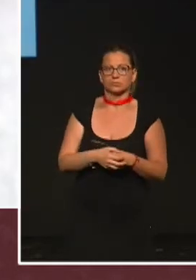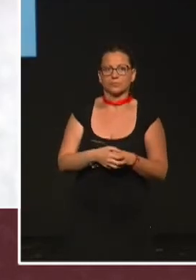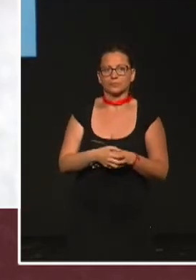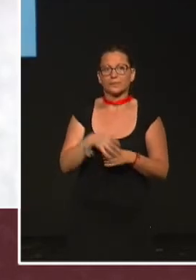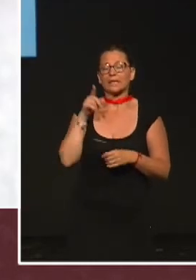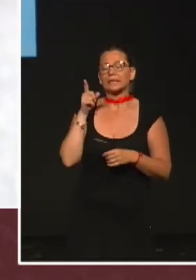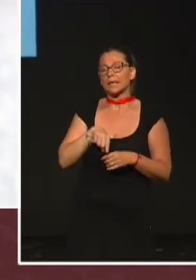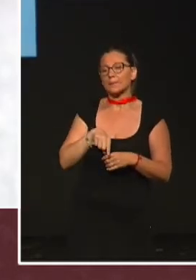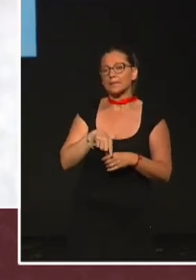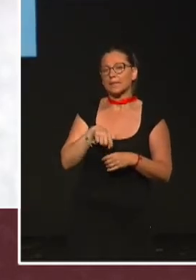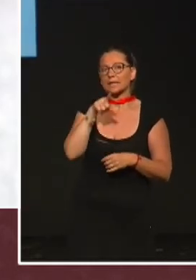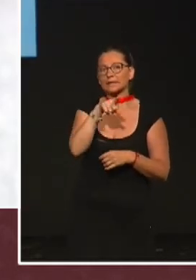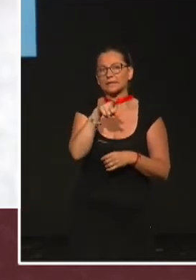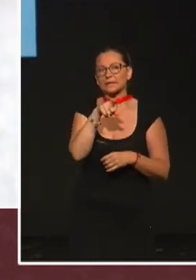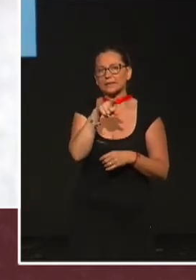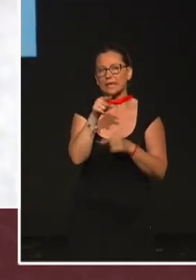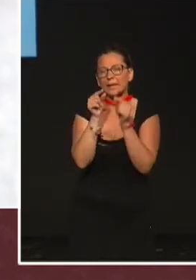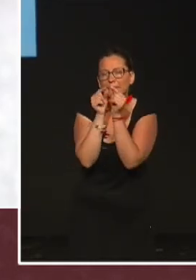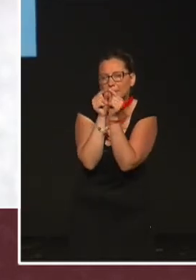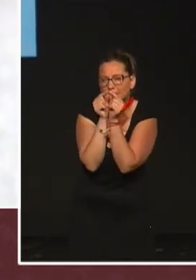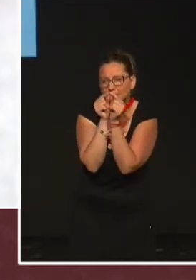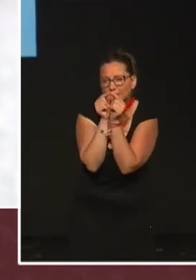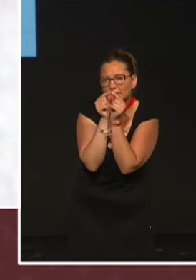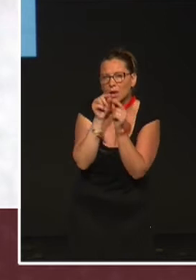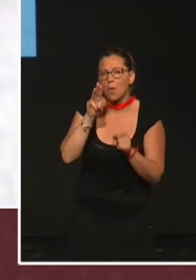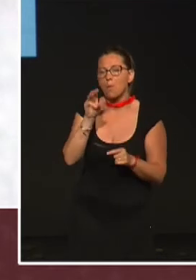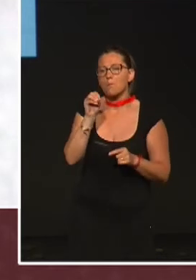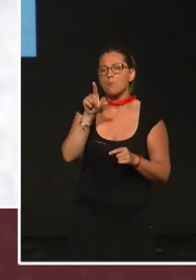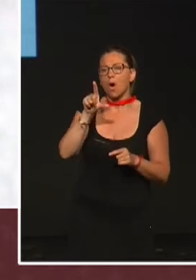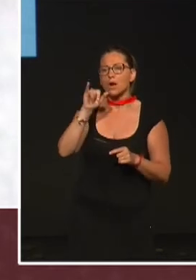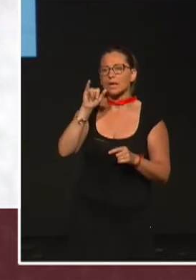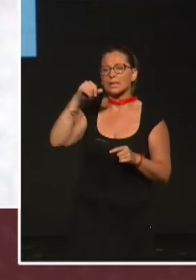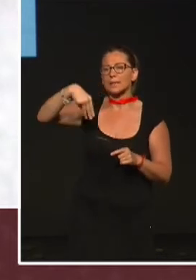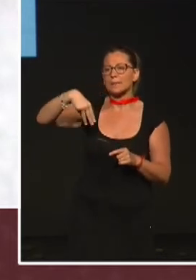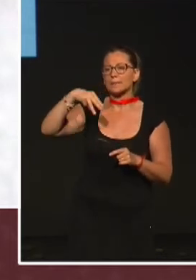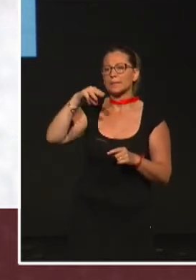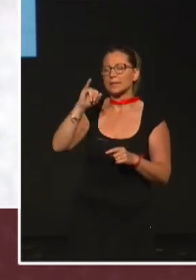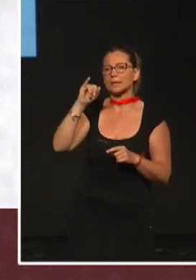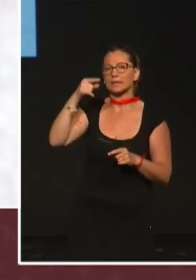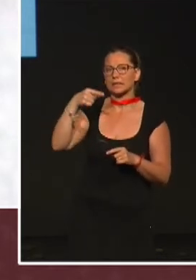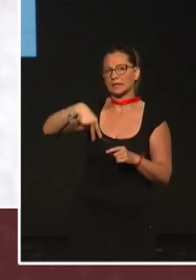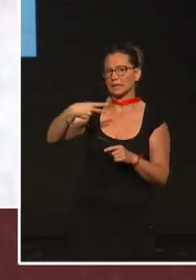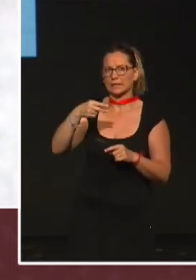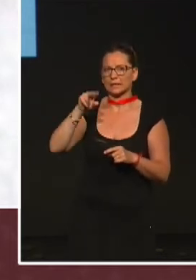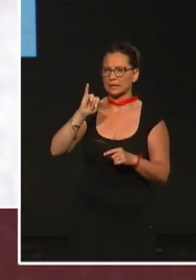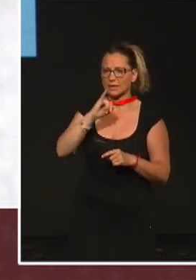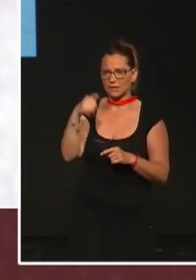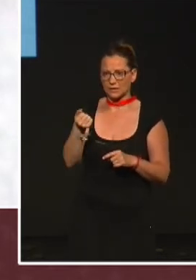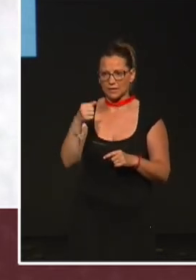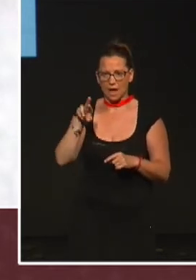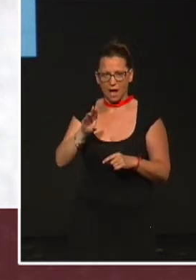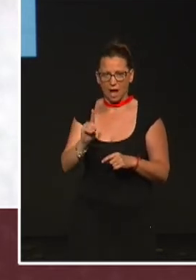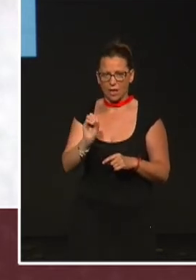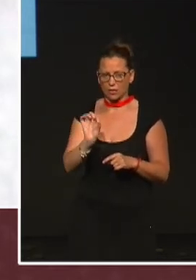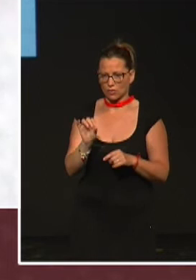Está también este dístero, que es un polinizador del árbol del cacao, muy interesante, del género forcipomia.